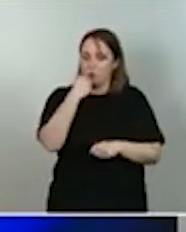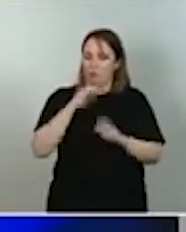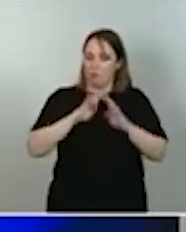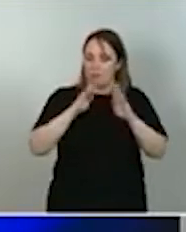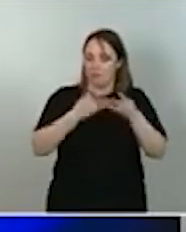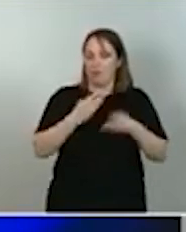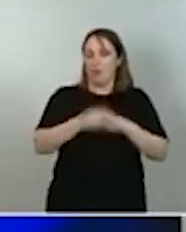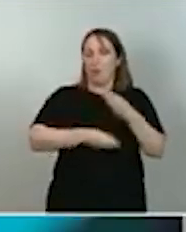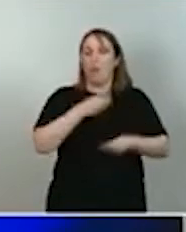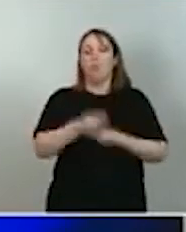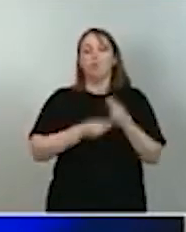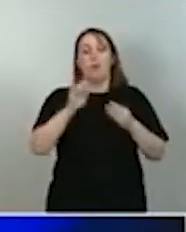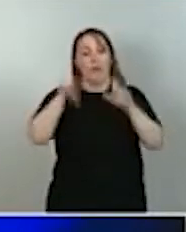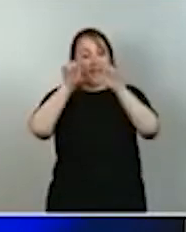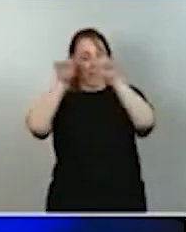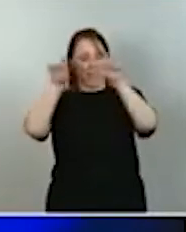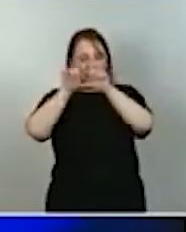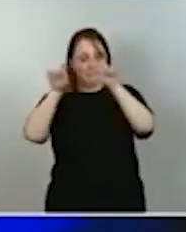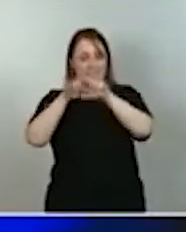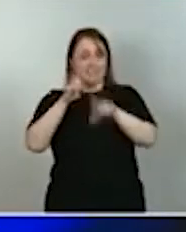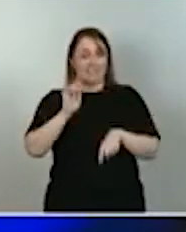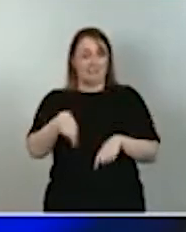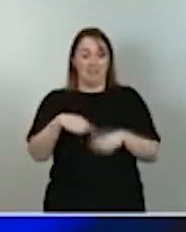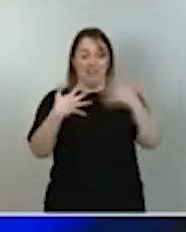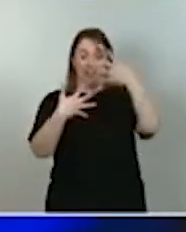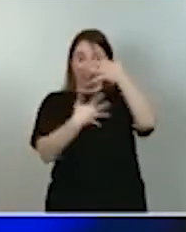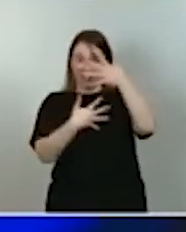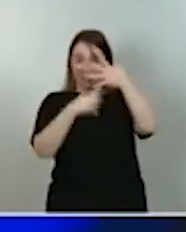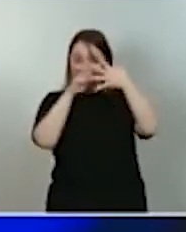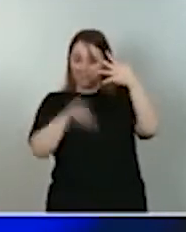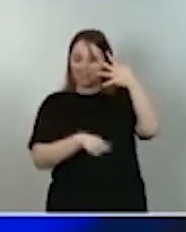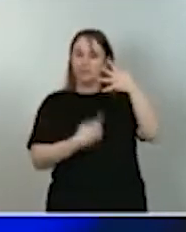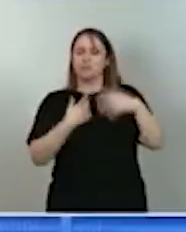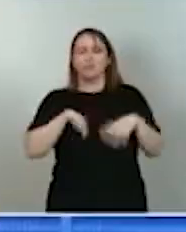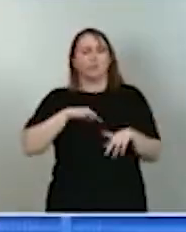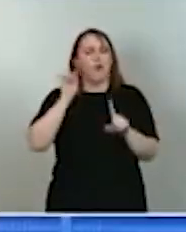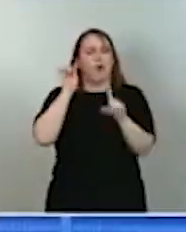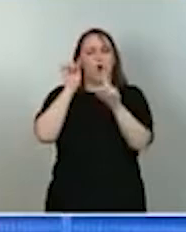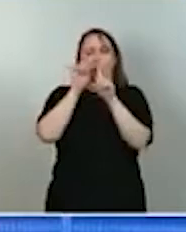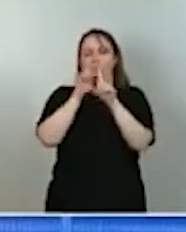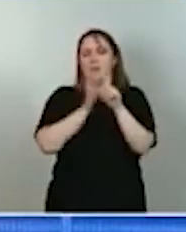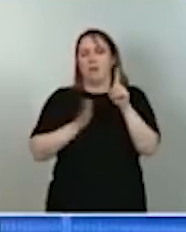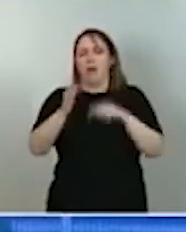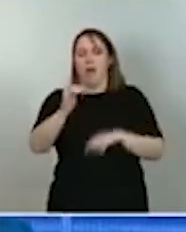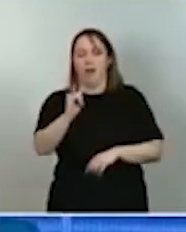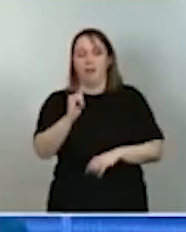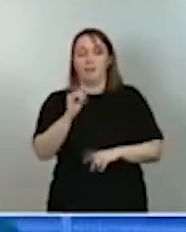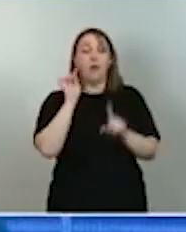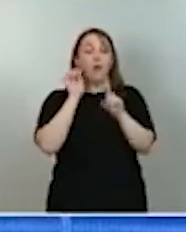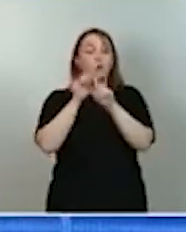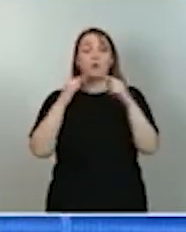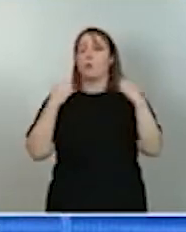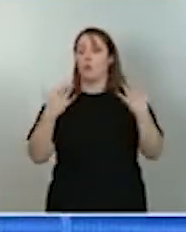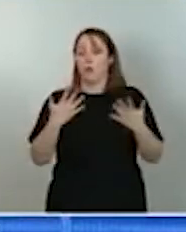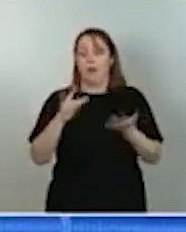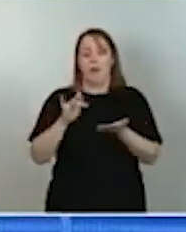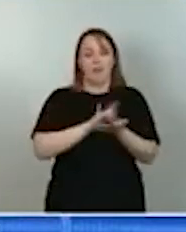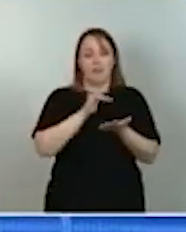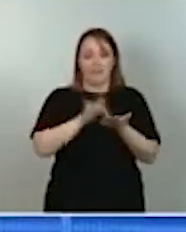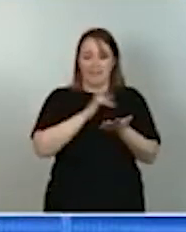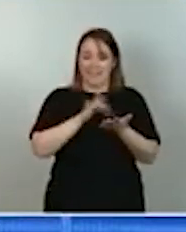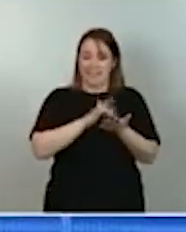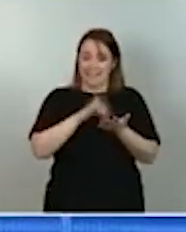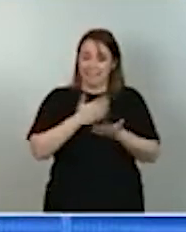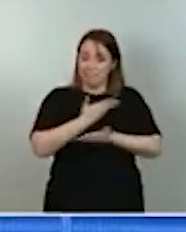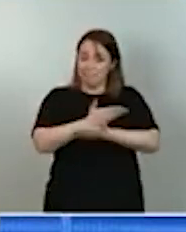Además de impulsar estos diez ejes, tenemos un objetivo transversal, que la digitalización contribuya de forma importante a